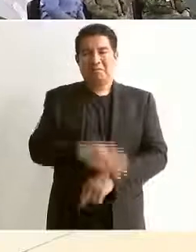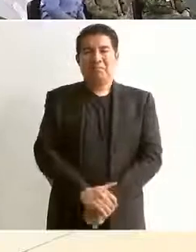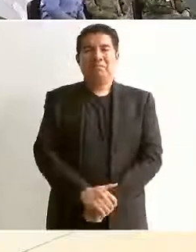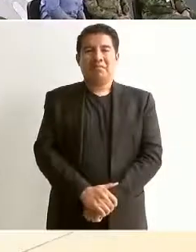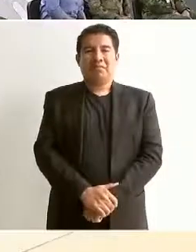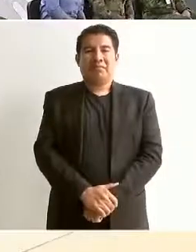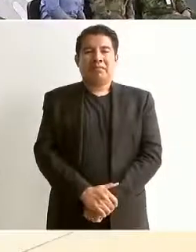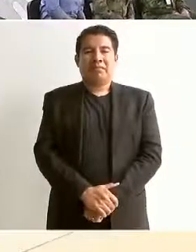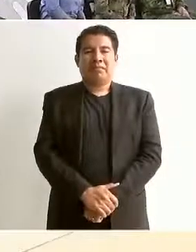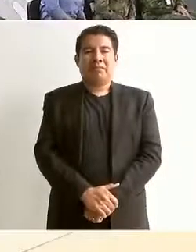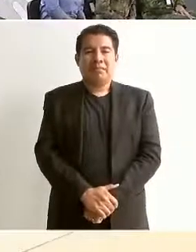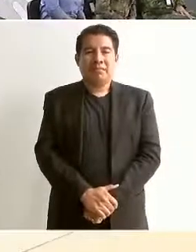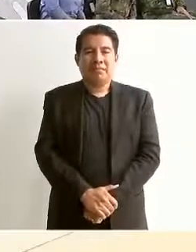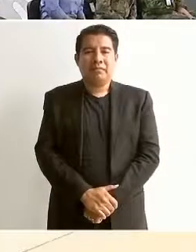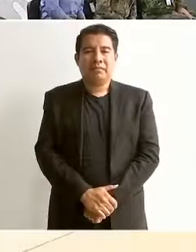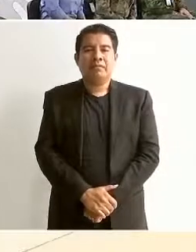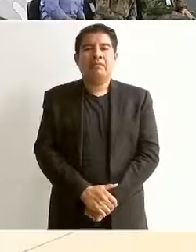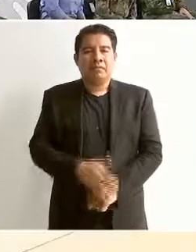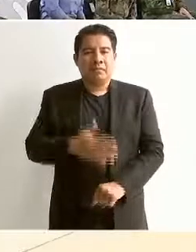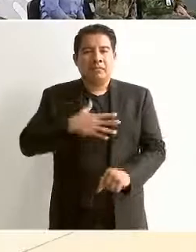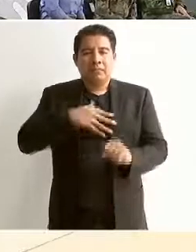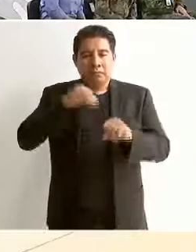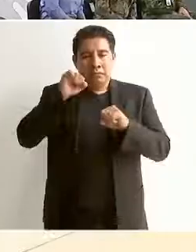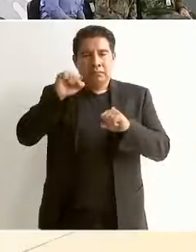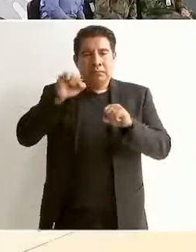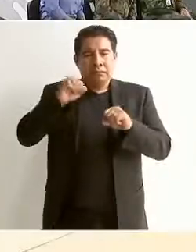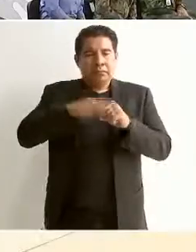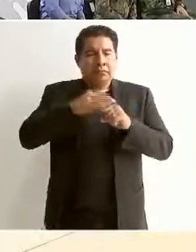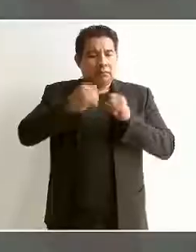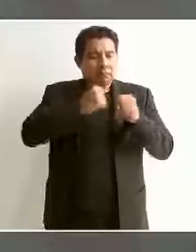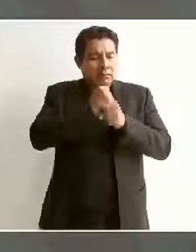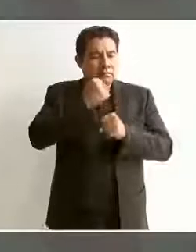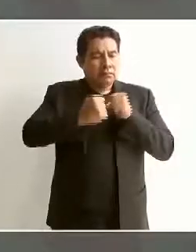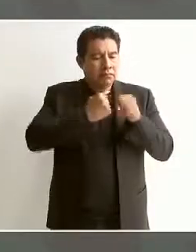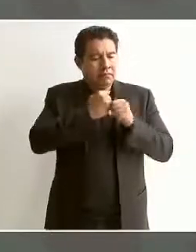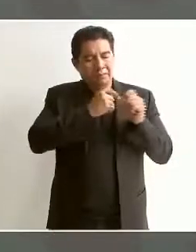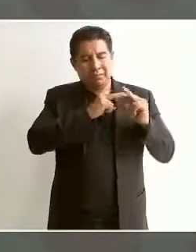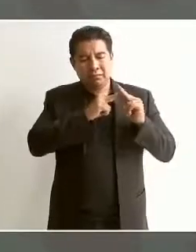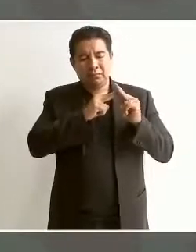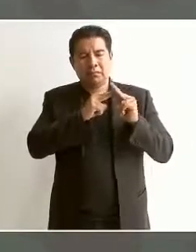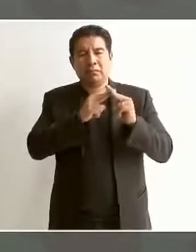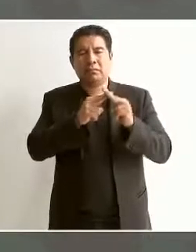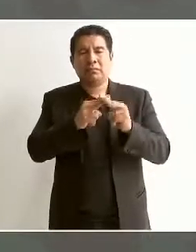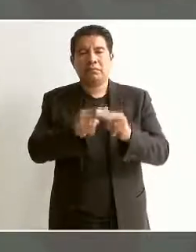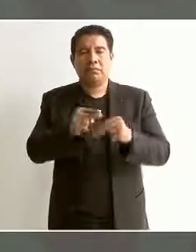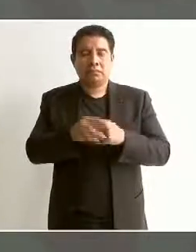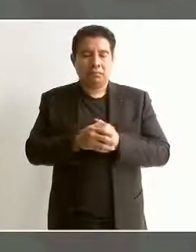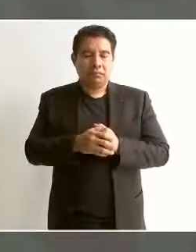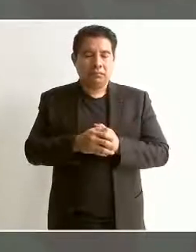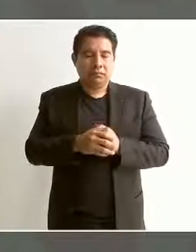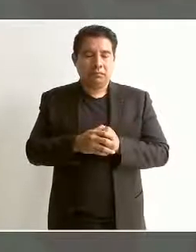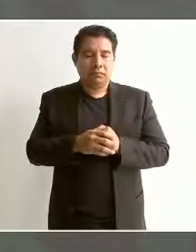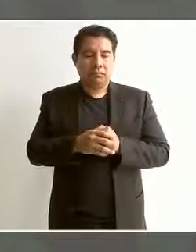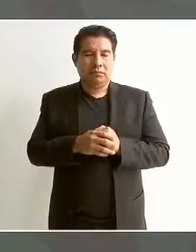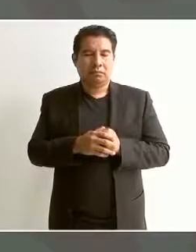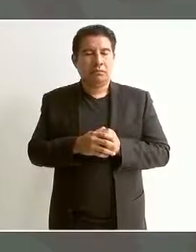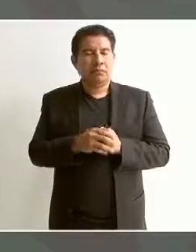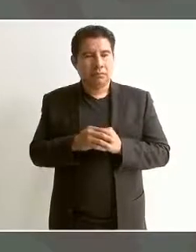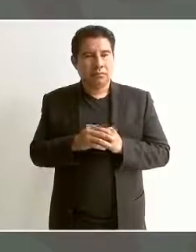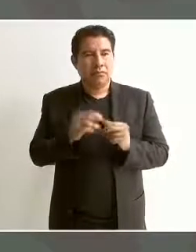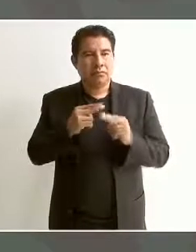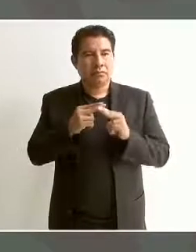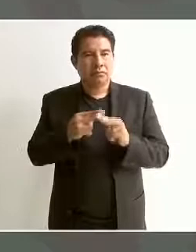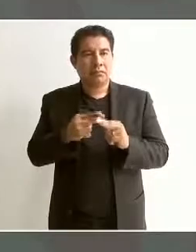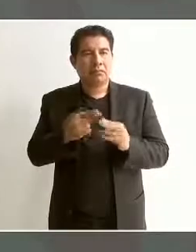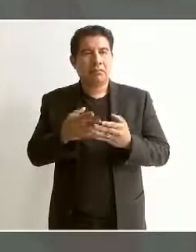de la protesta durante muchos años entonces es que estuve